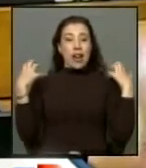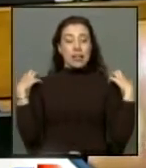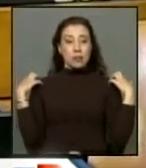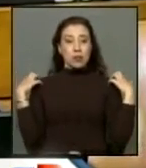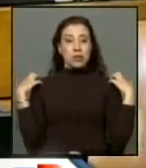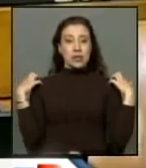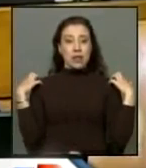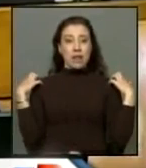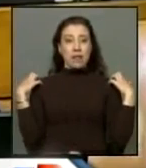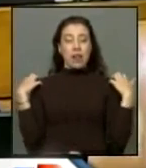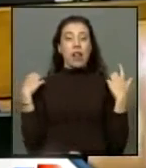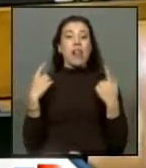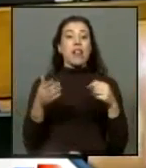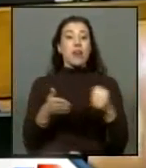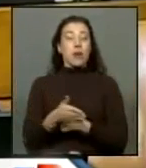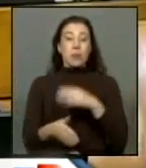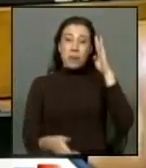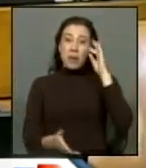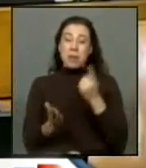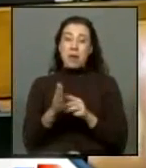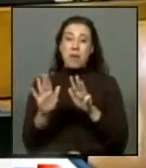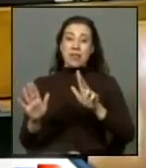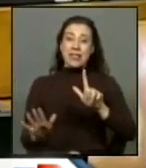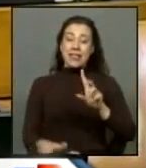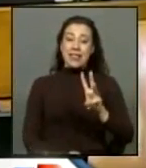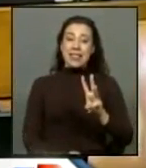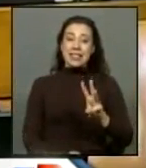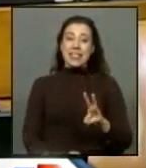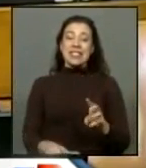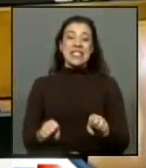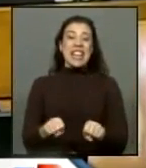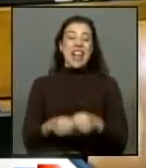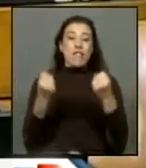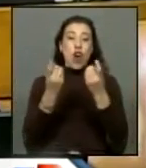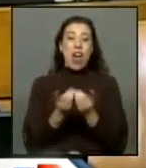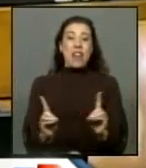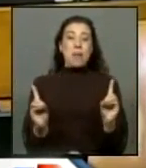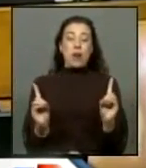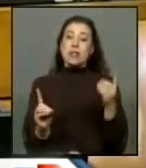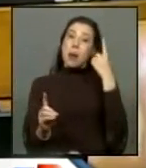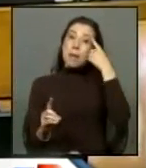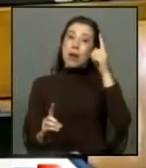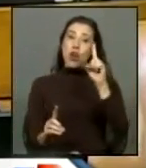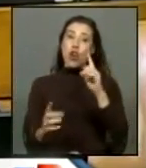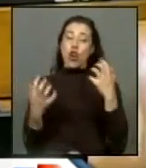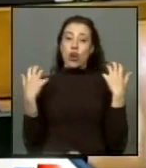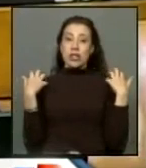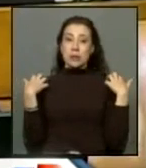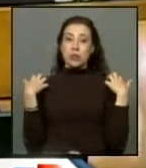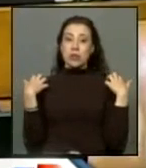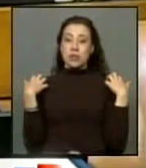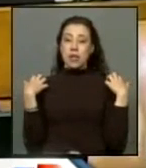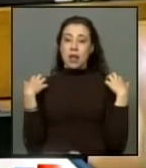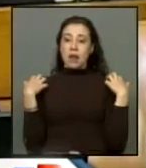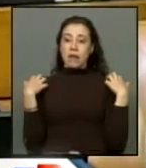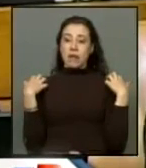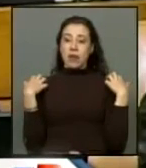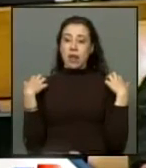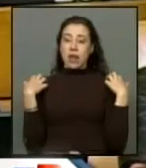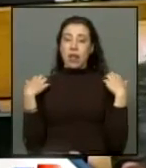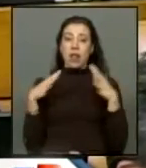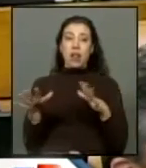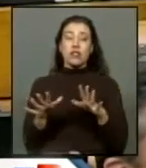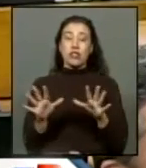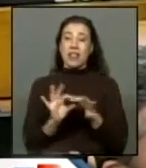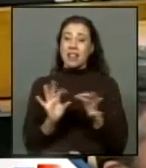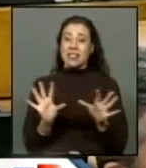del quiebre democrático de 1973 pero no somos responsables de las atrocidades